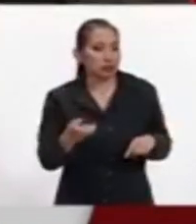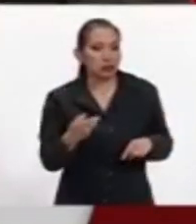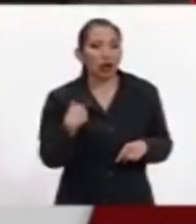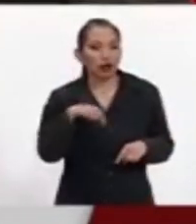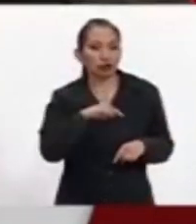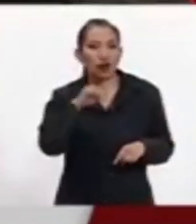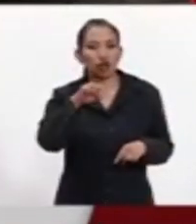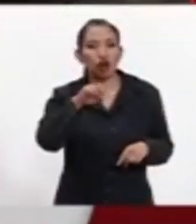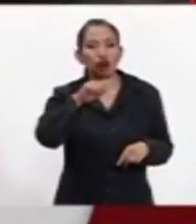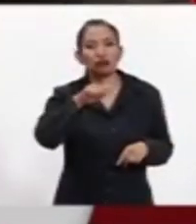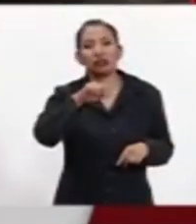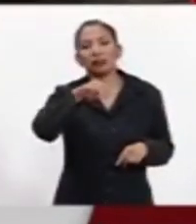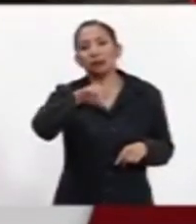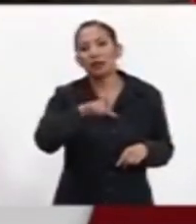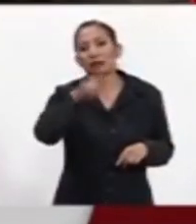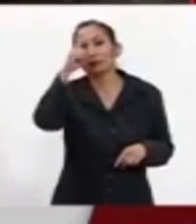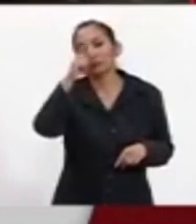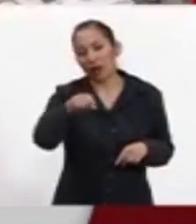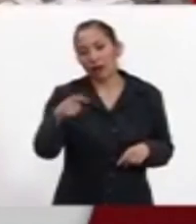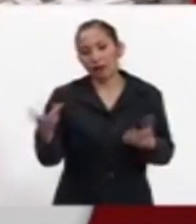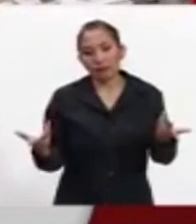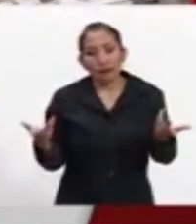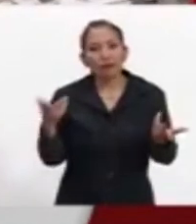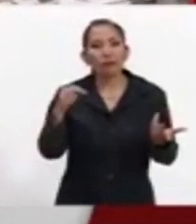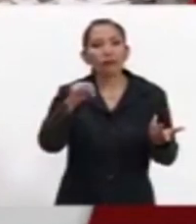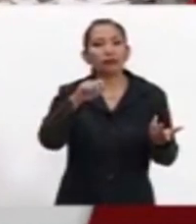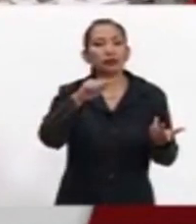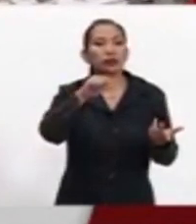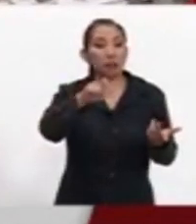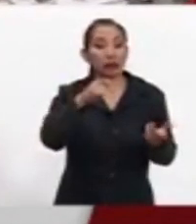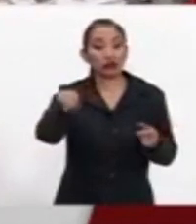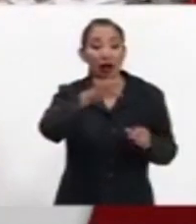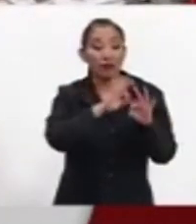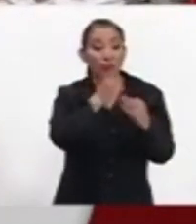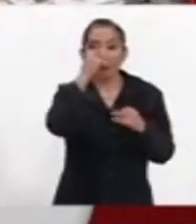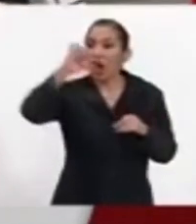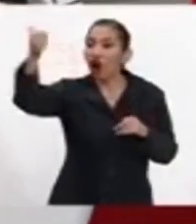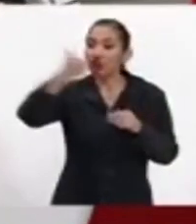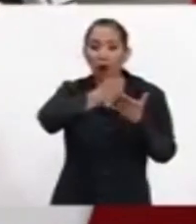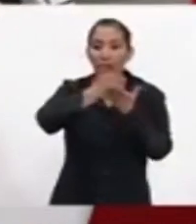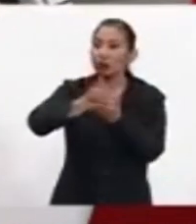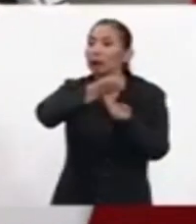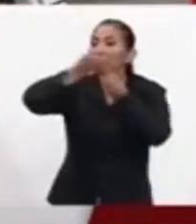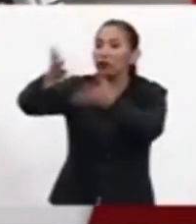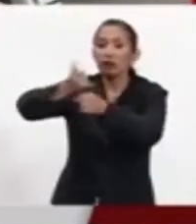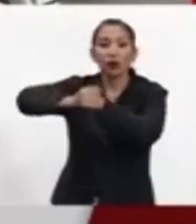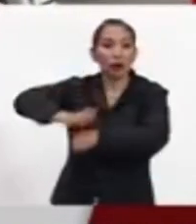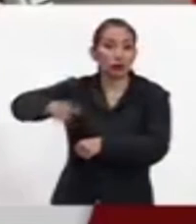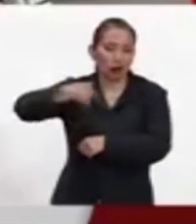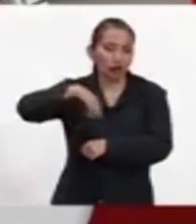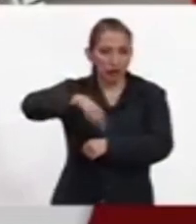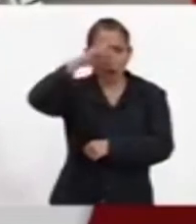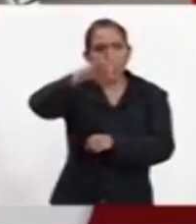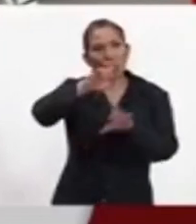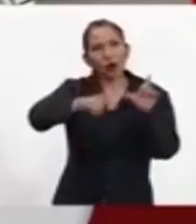de Notimex para, bueno, en este caso Notimex también es un medio para otros medios. supuesto. Sí, entonces nosotros tenemos en